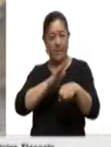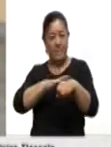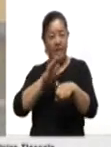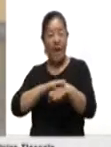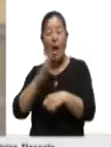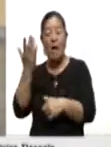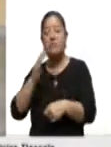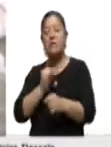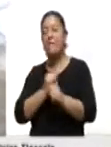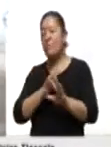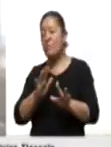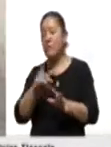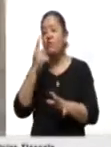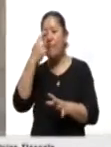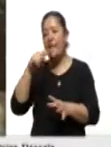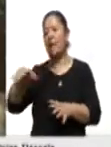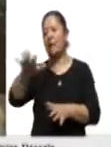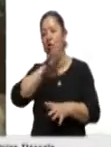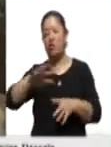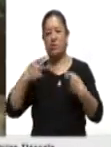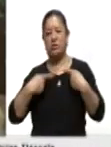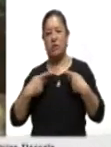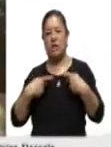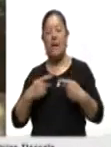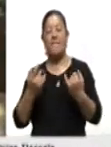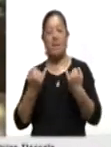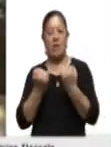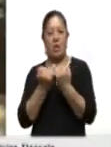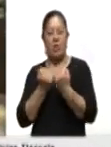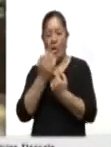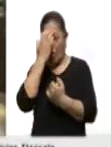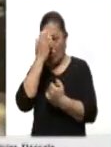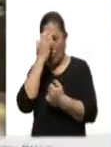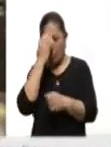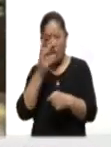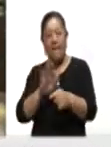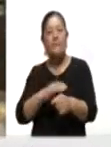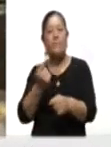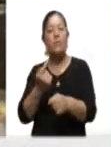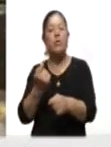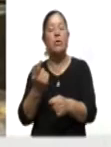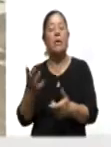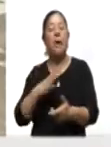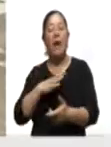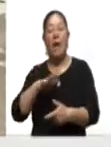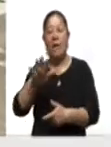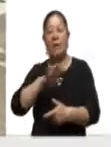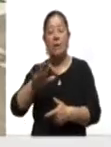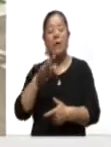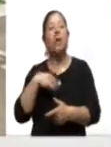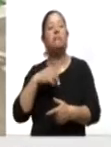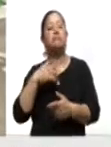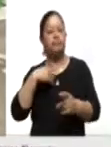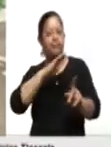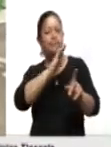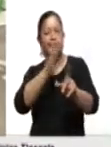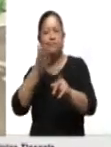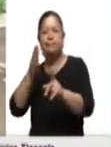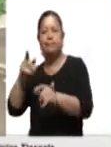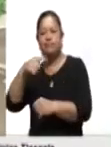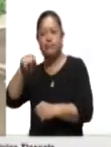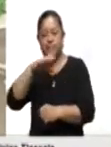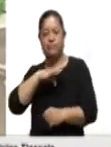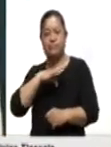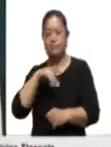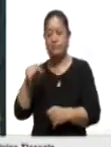CESA busca sensibilizar a la población sobre la importancia de conocer las causas de la epilepsia, síntomas e incentivar el tratamiento de personas diagnosticadas